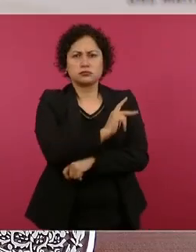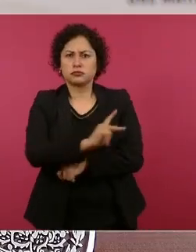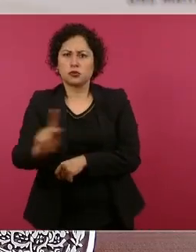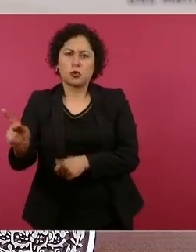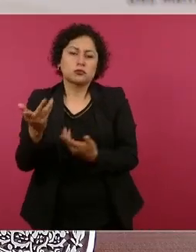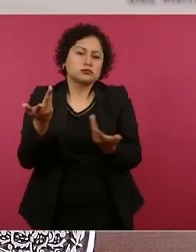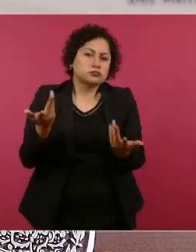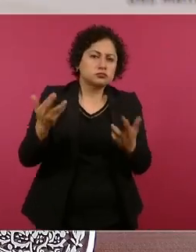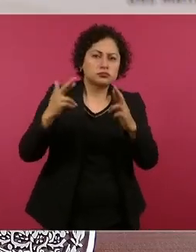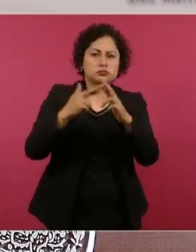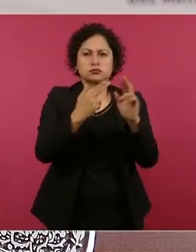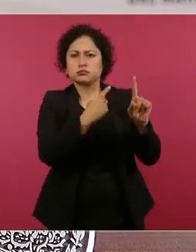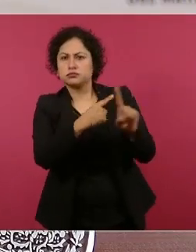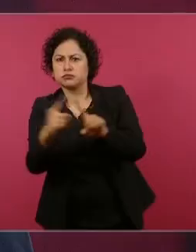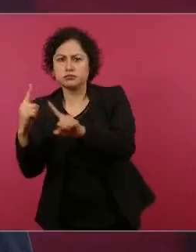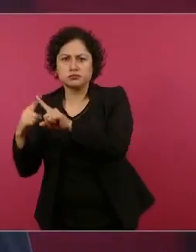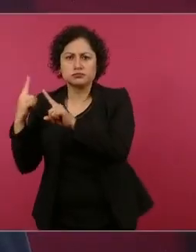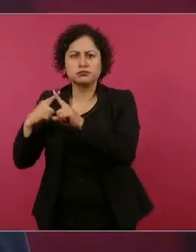evangélicos,